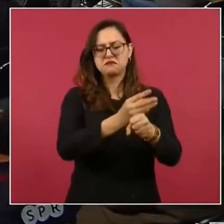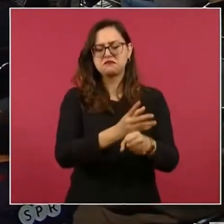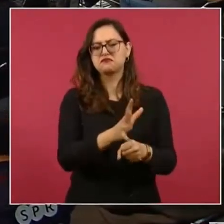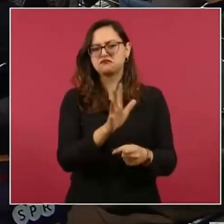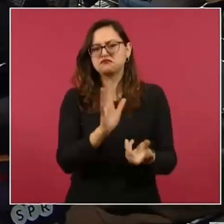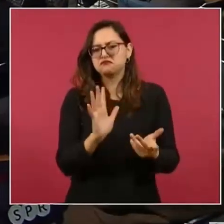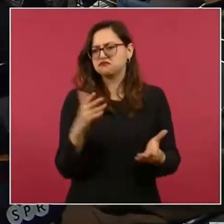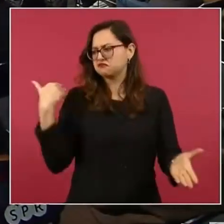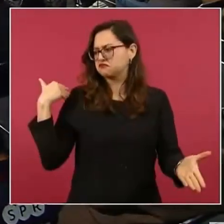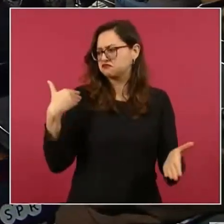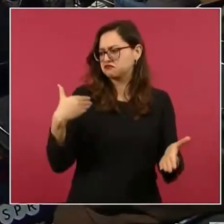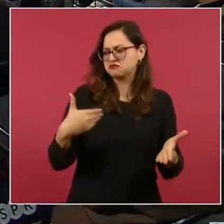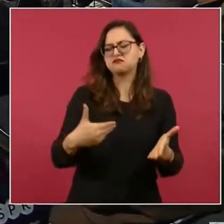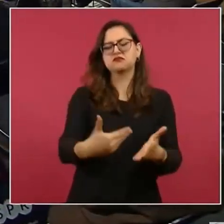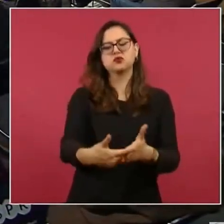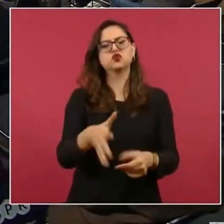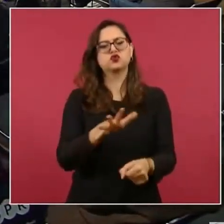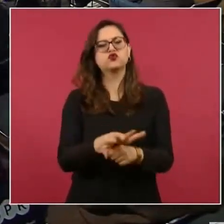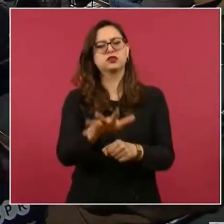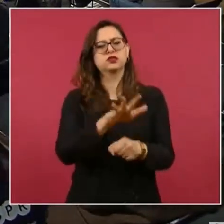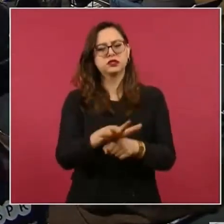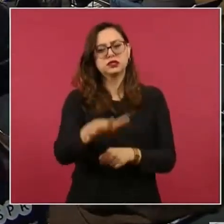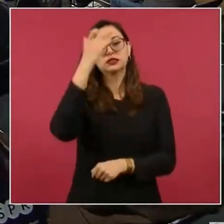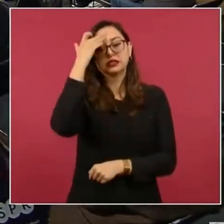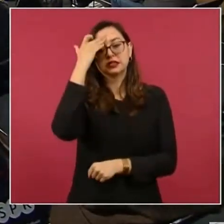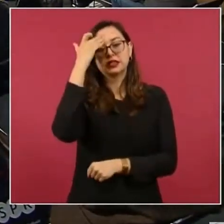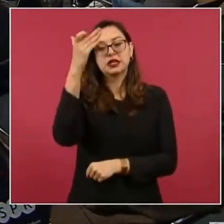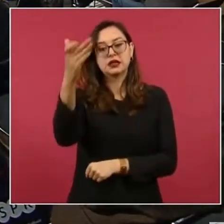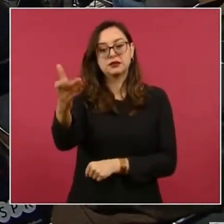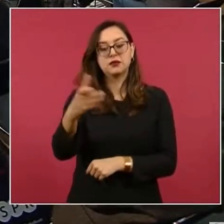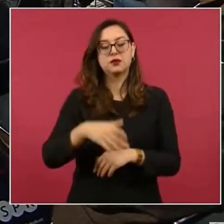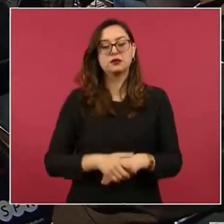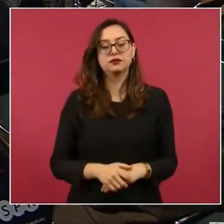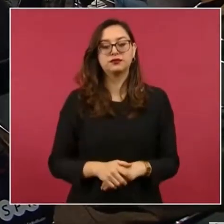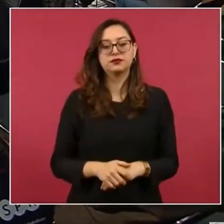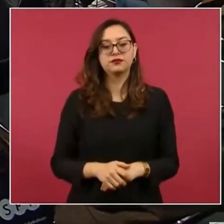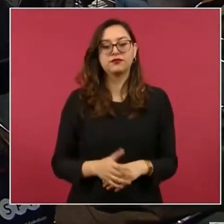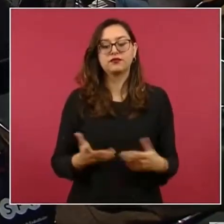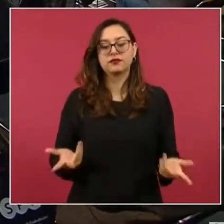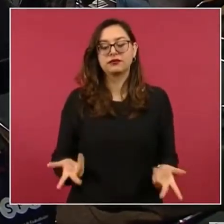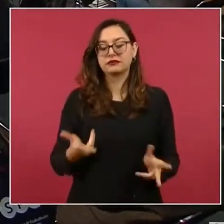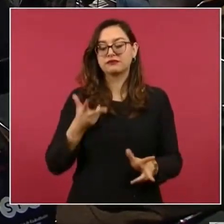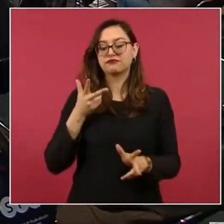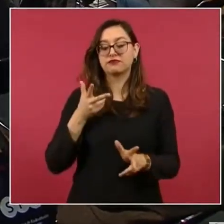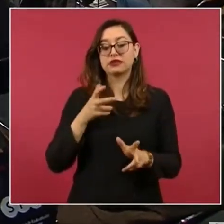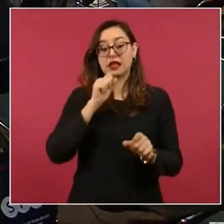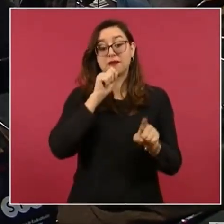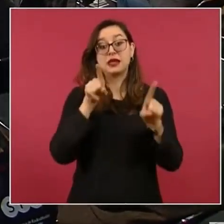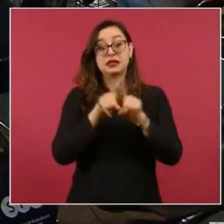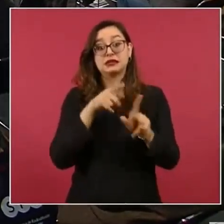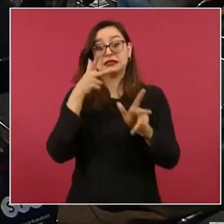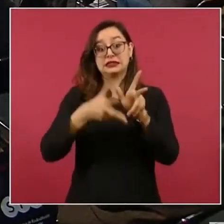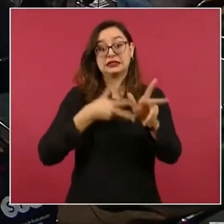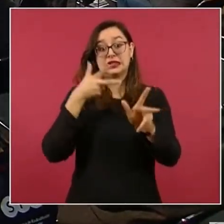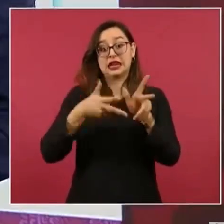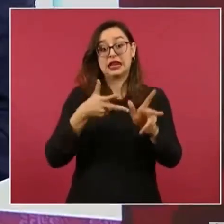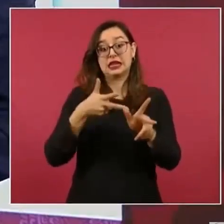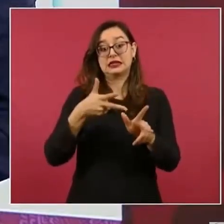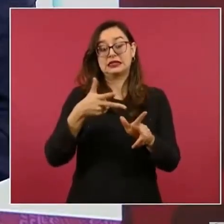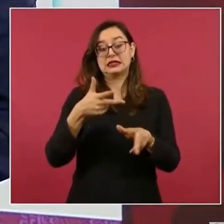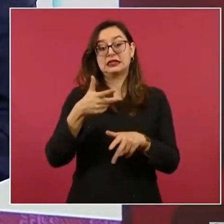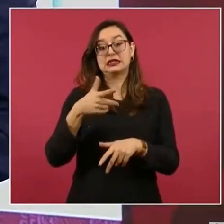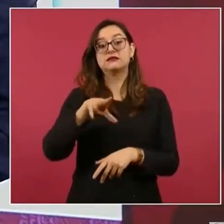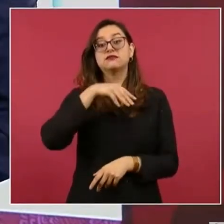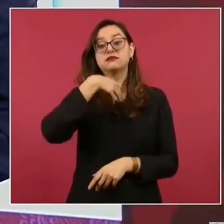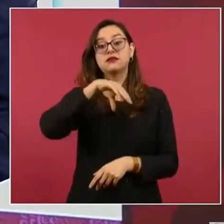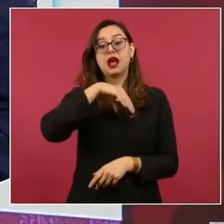el el el tren a Lechería para llegar al centro en 45